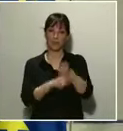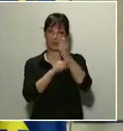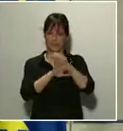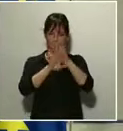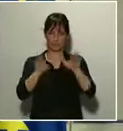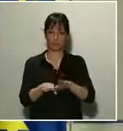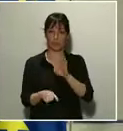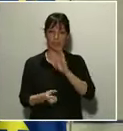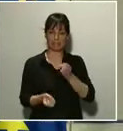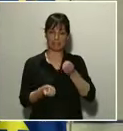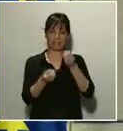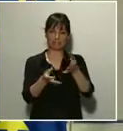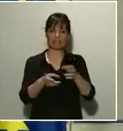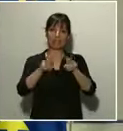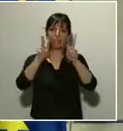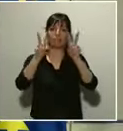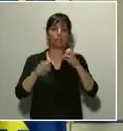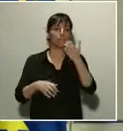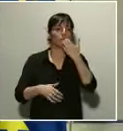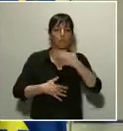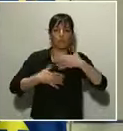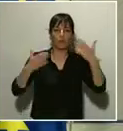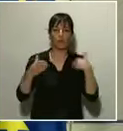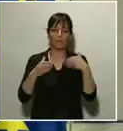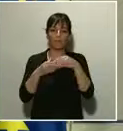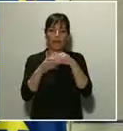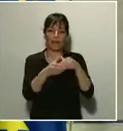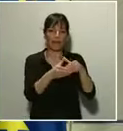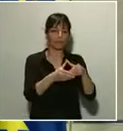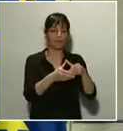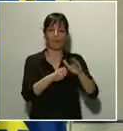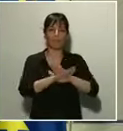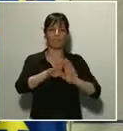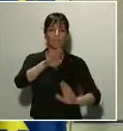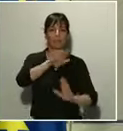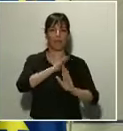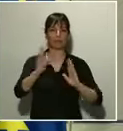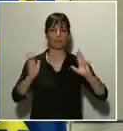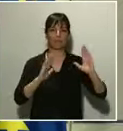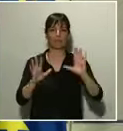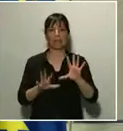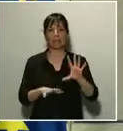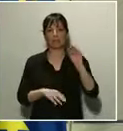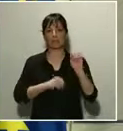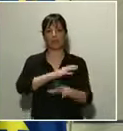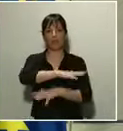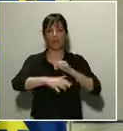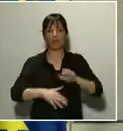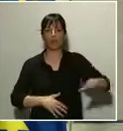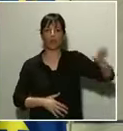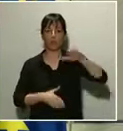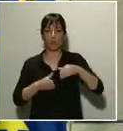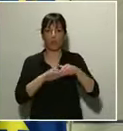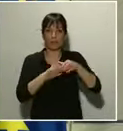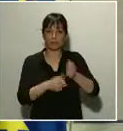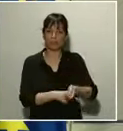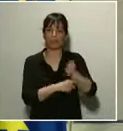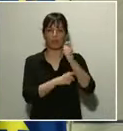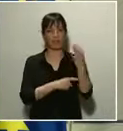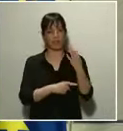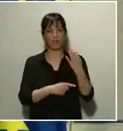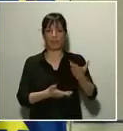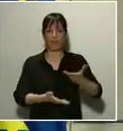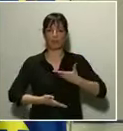en el caso de que haya paradas temporales, entendemos que el Fondo Europeo Marítimo de la Pesca debe contribuir a la financiación de las midas